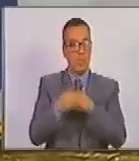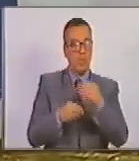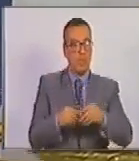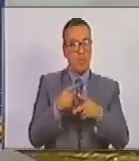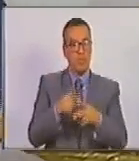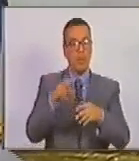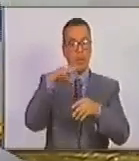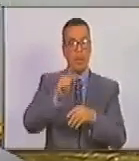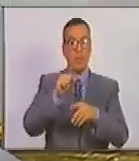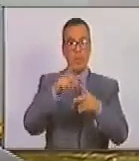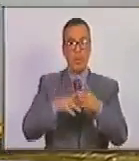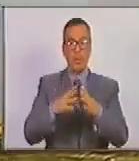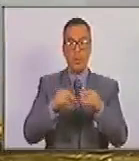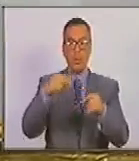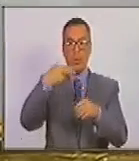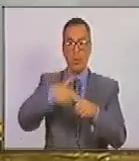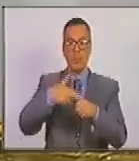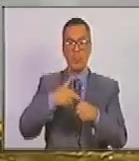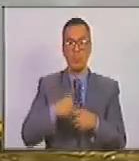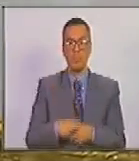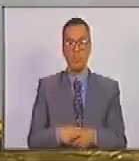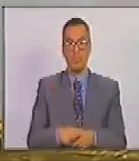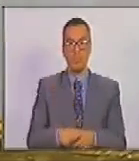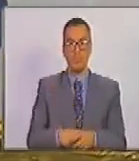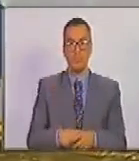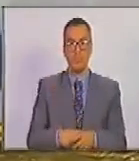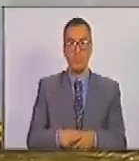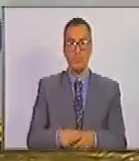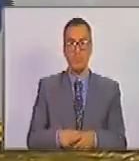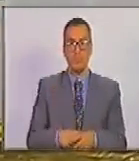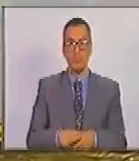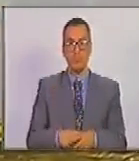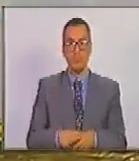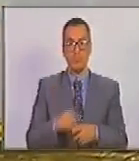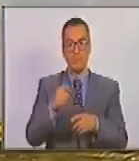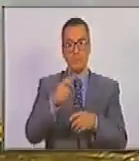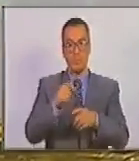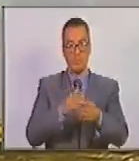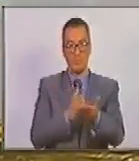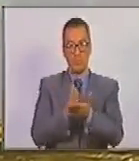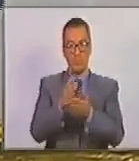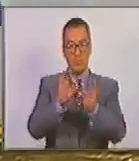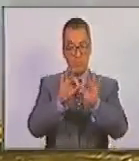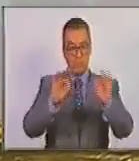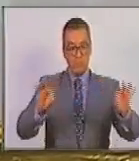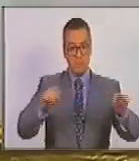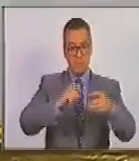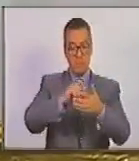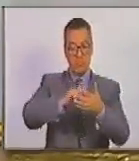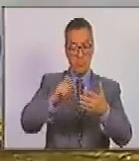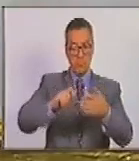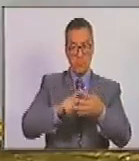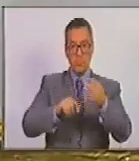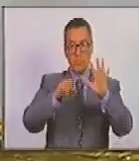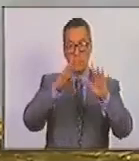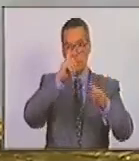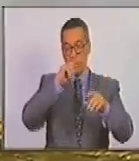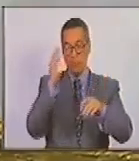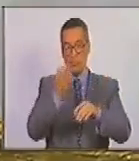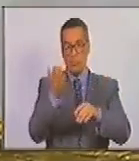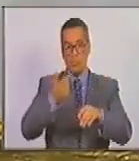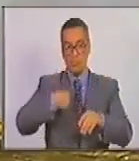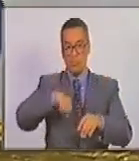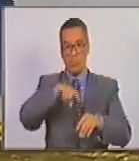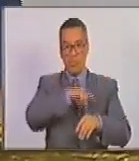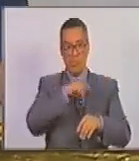habríamos tomado todo su petróleo un poco dibujando la línea del tiempo de cómo han sido estos nueve años de agresiones continuas